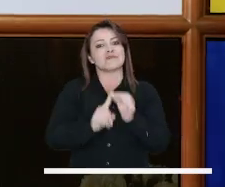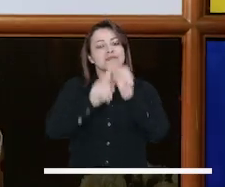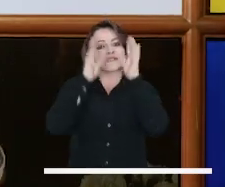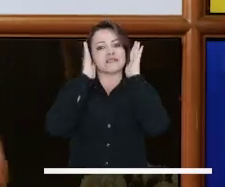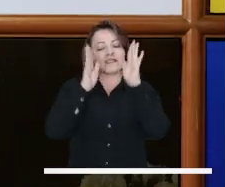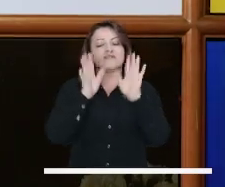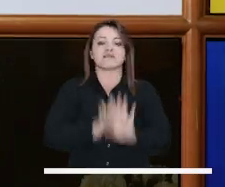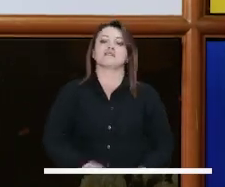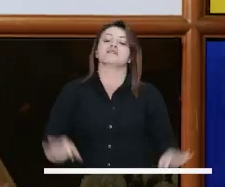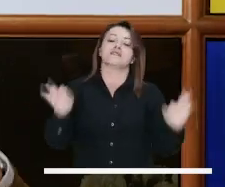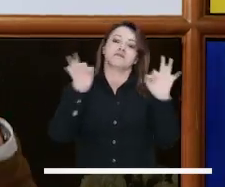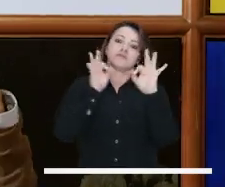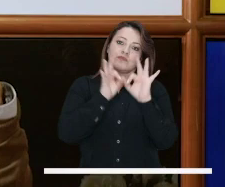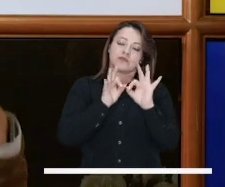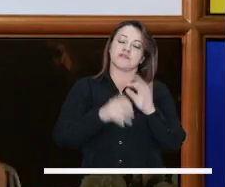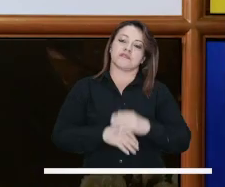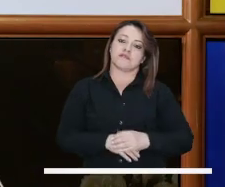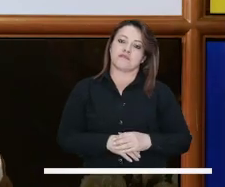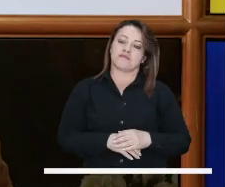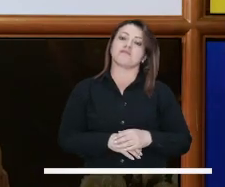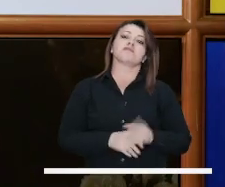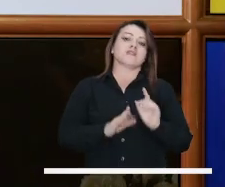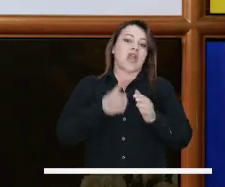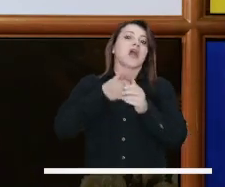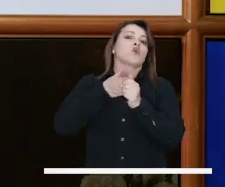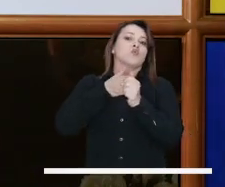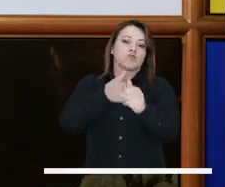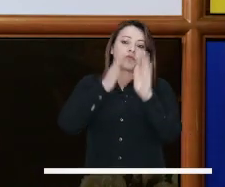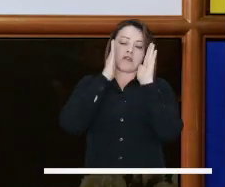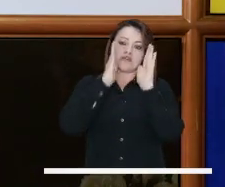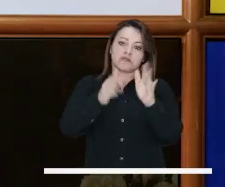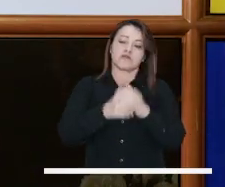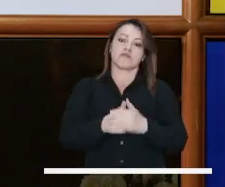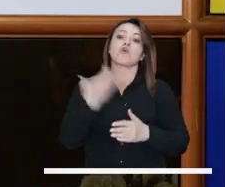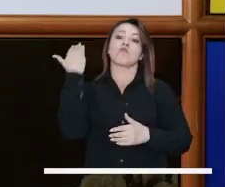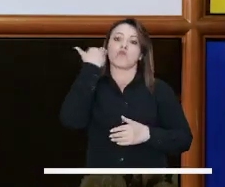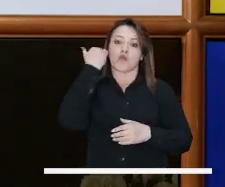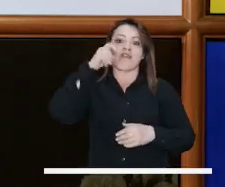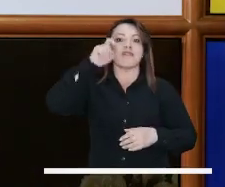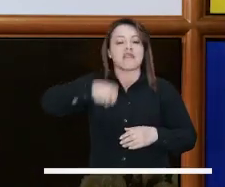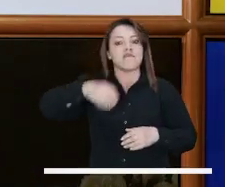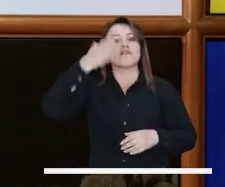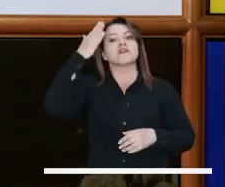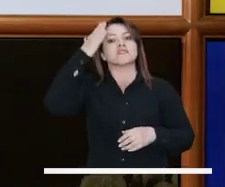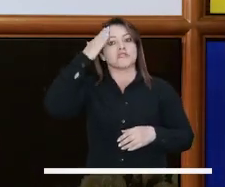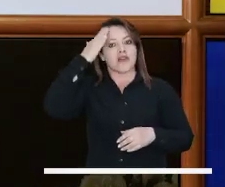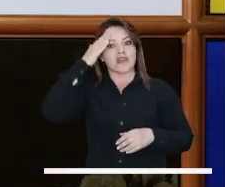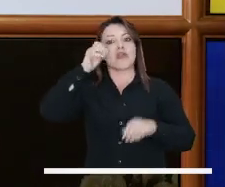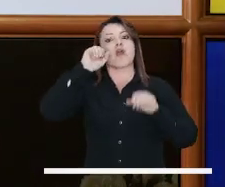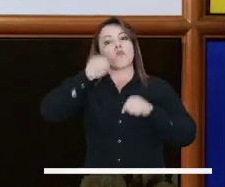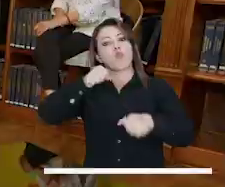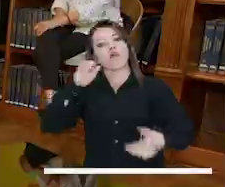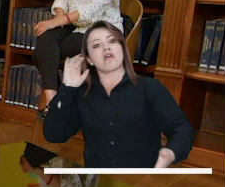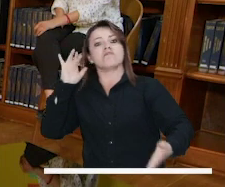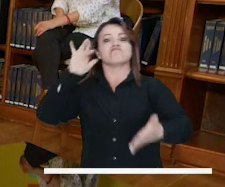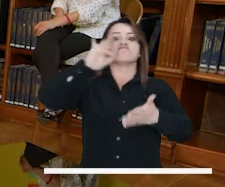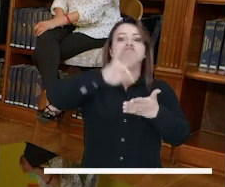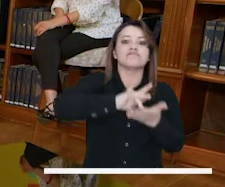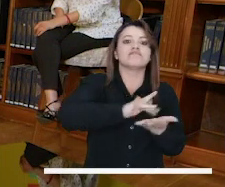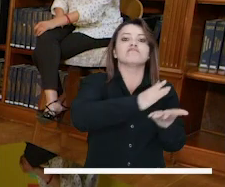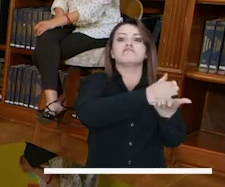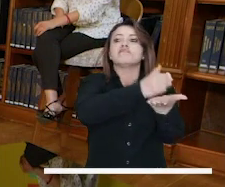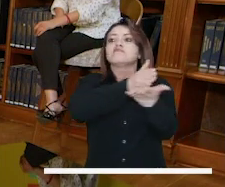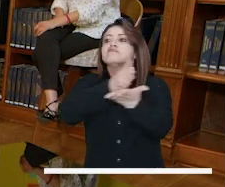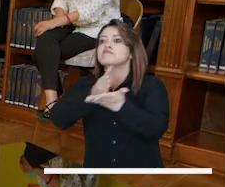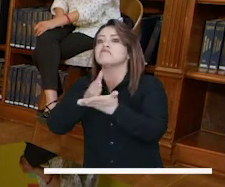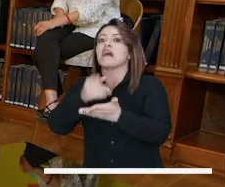autónomo, es decir, es una cosa que está afuera, es especial, es considerado con una prioridad, pero hay una ruta y la